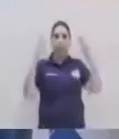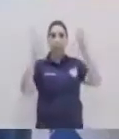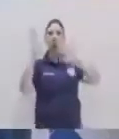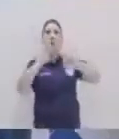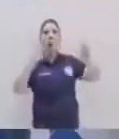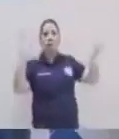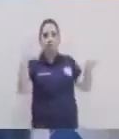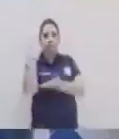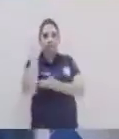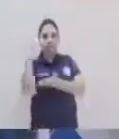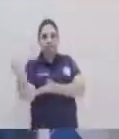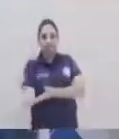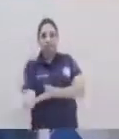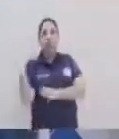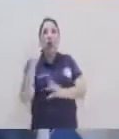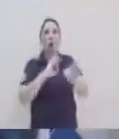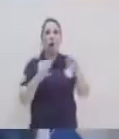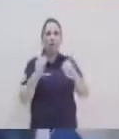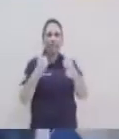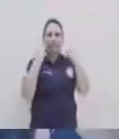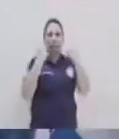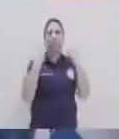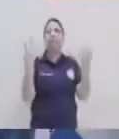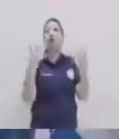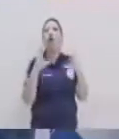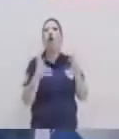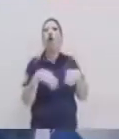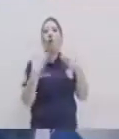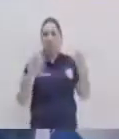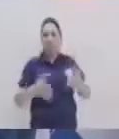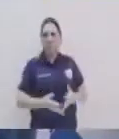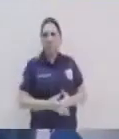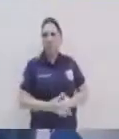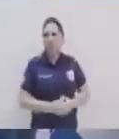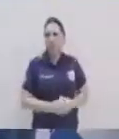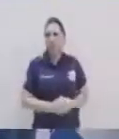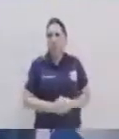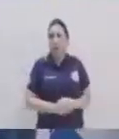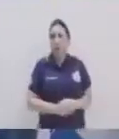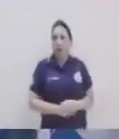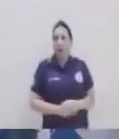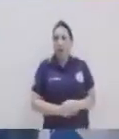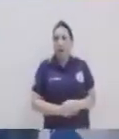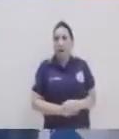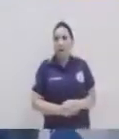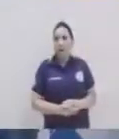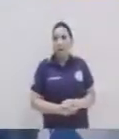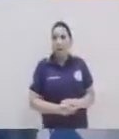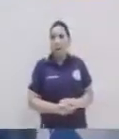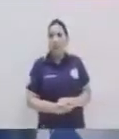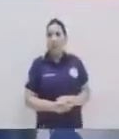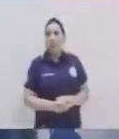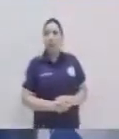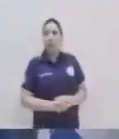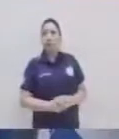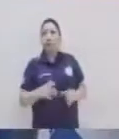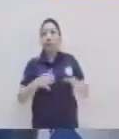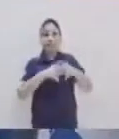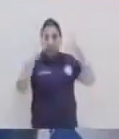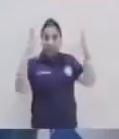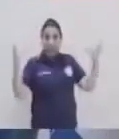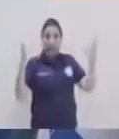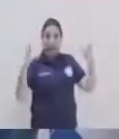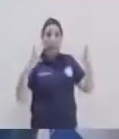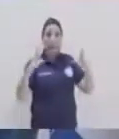agresivamente, pasivamente, ¿verdad? Y ahí ya estamos explicando en realidad el modo. Exacto, desde ahí, qué tanto es la